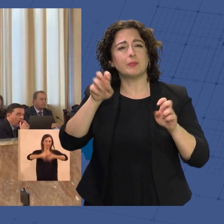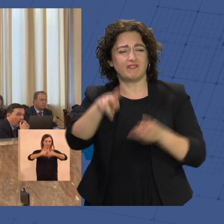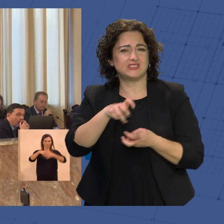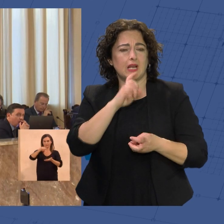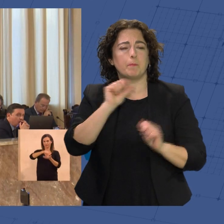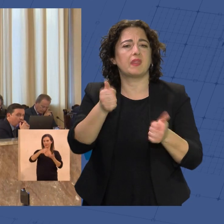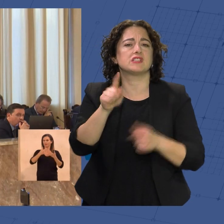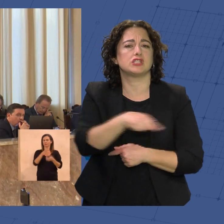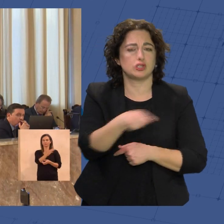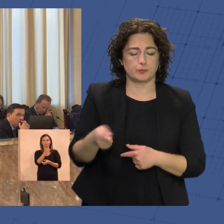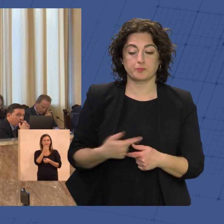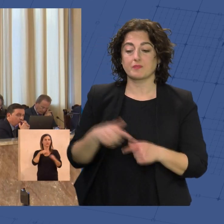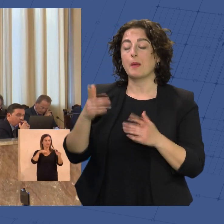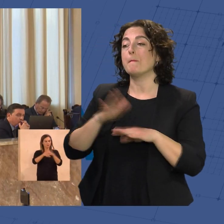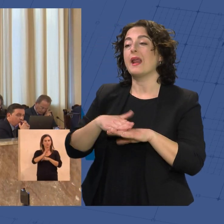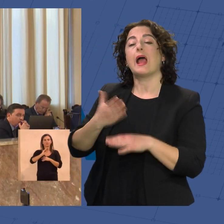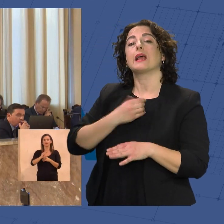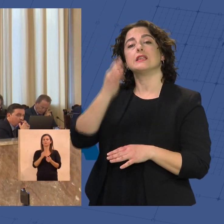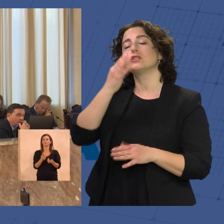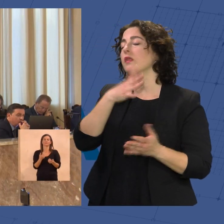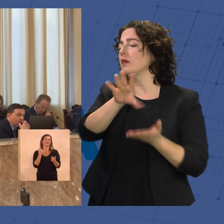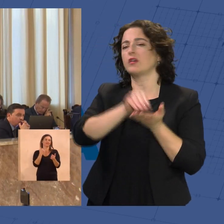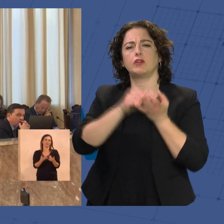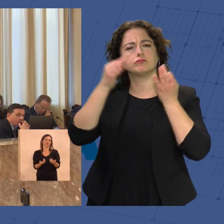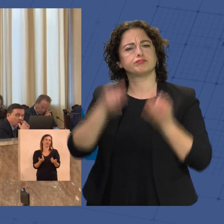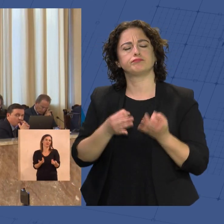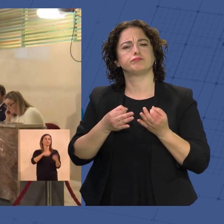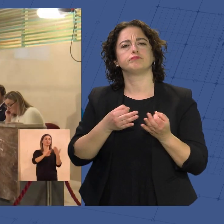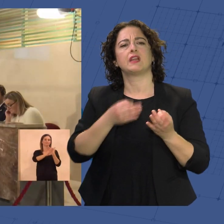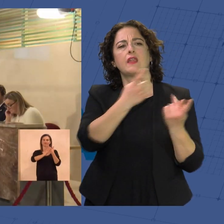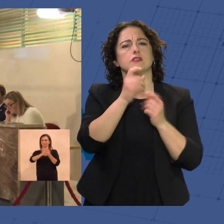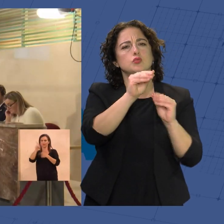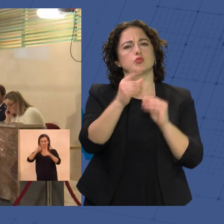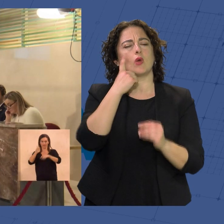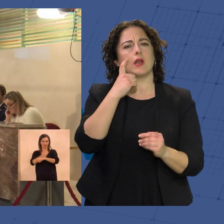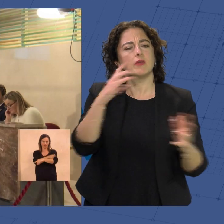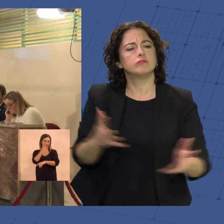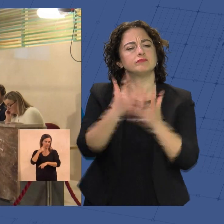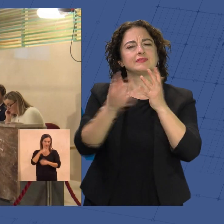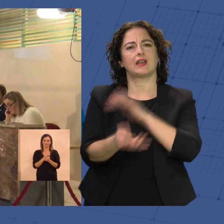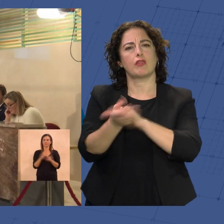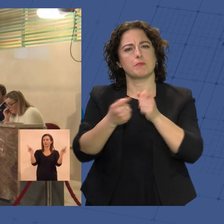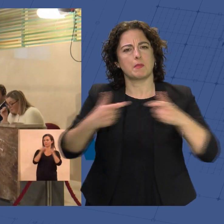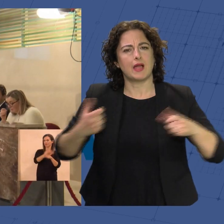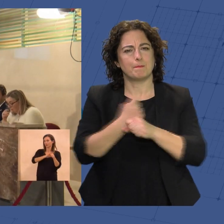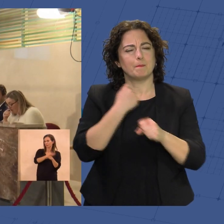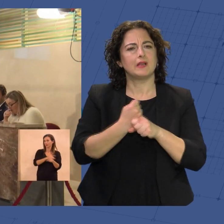Para la alcaldesa, estas cuentas son el reflejo fiel de las necesidades de los almerienses, fomentan la creación de empleo y garantizan obras en